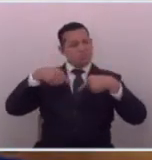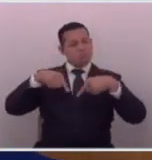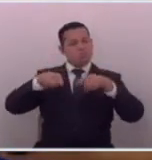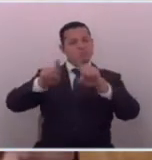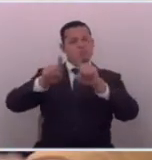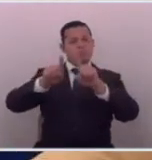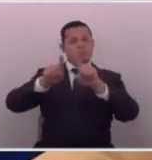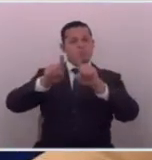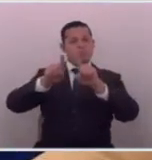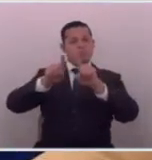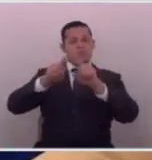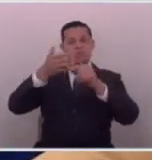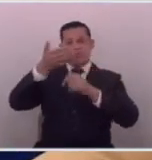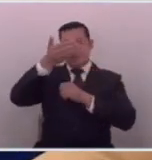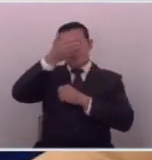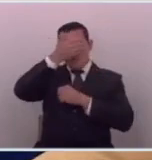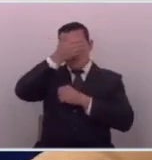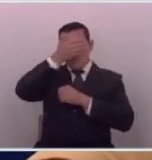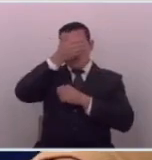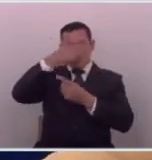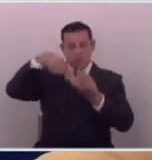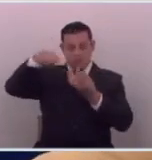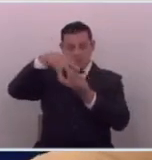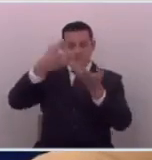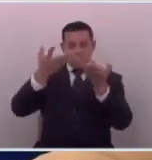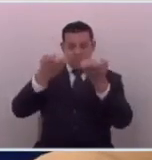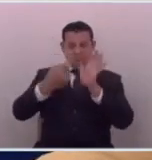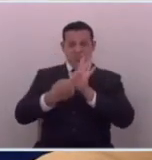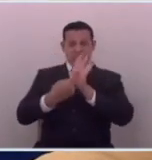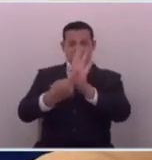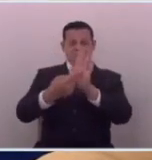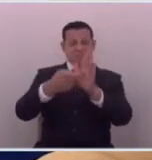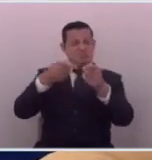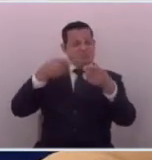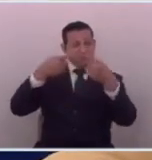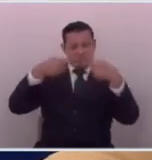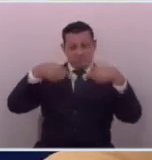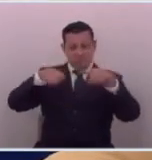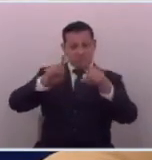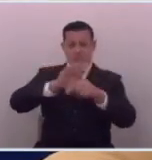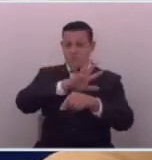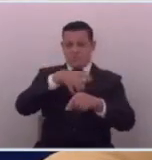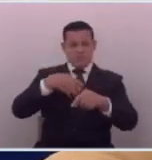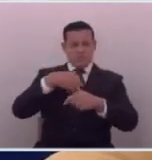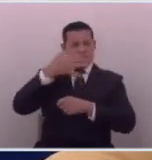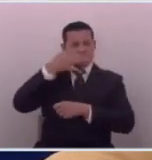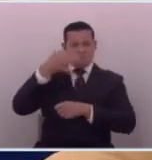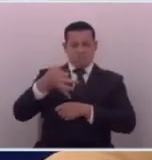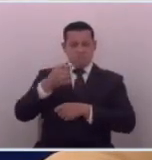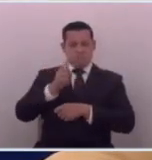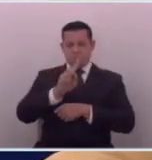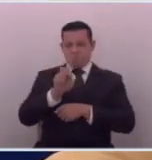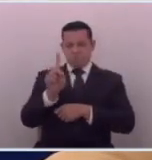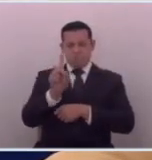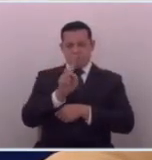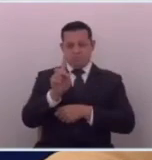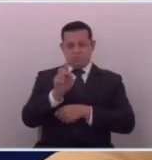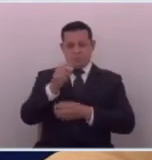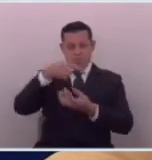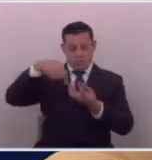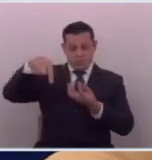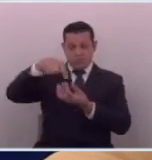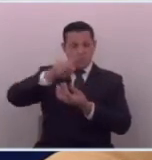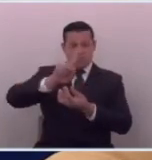una venda en los ojos como ustedes querían tener antes ustedes no son dueños de la verdad ustedes no son